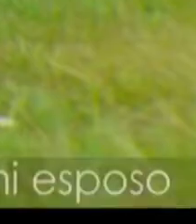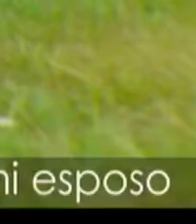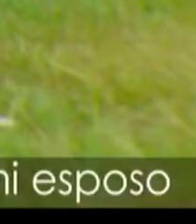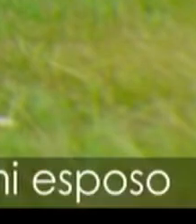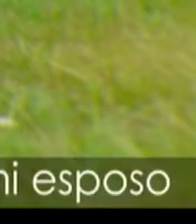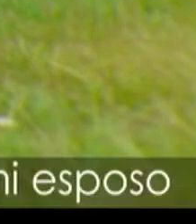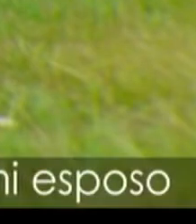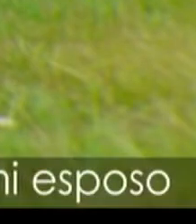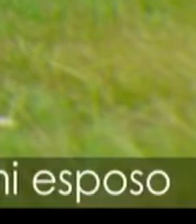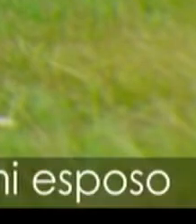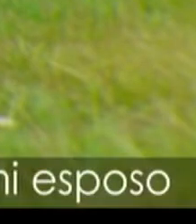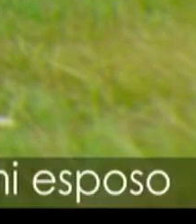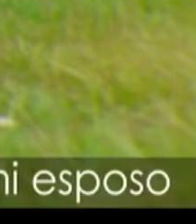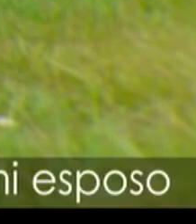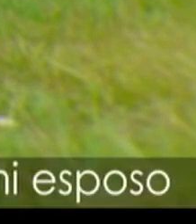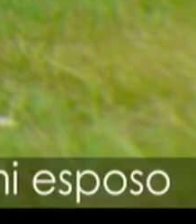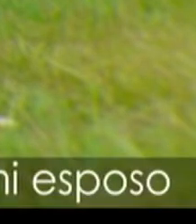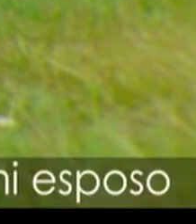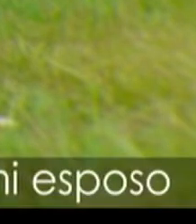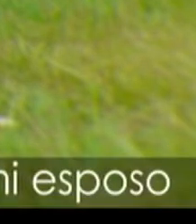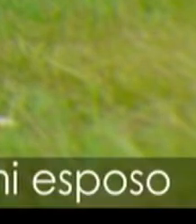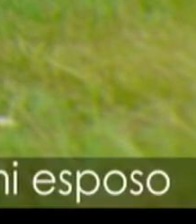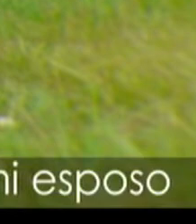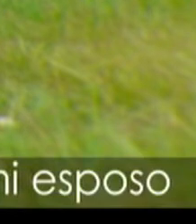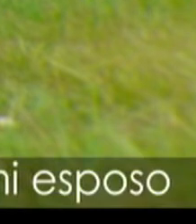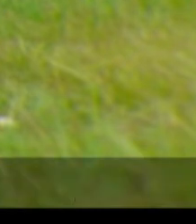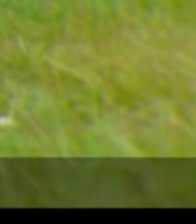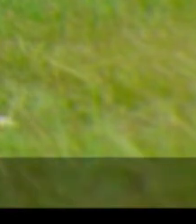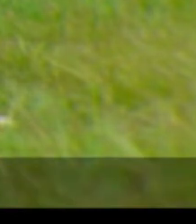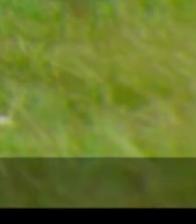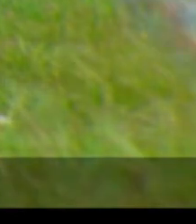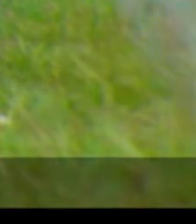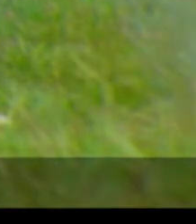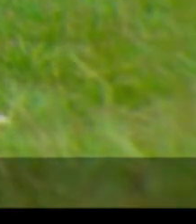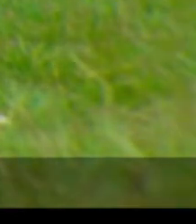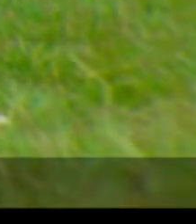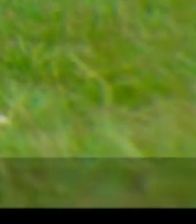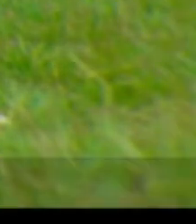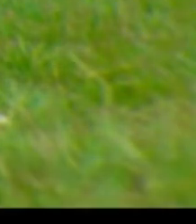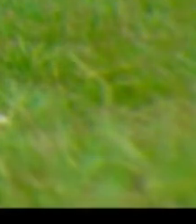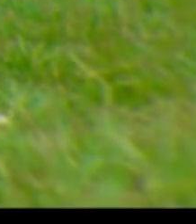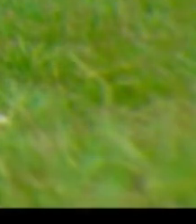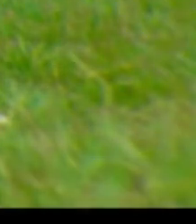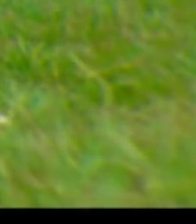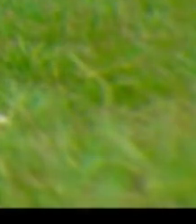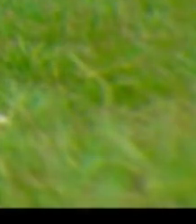Los deseos de una familia grande y feliz con mi esposo se fueron en un instante.